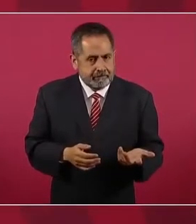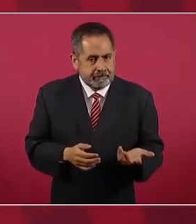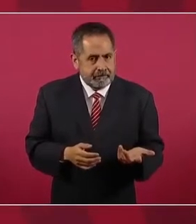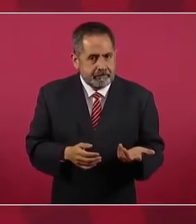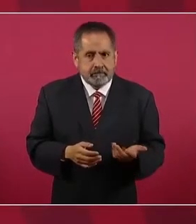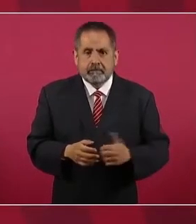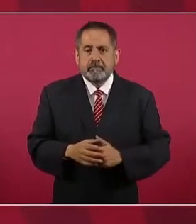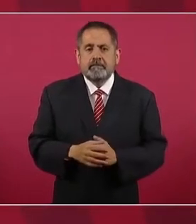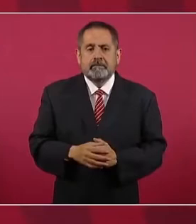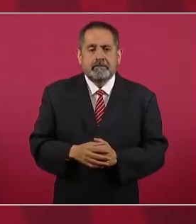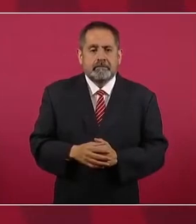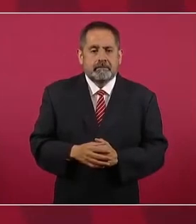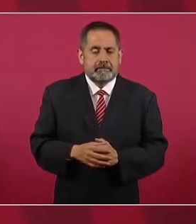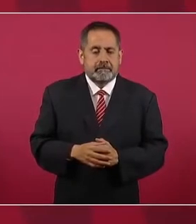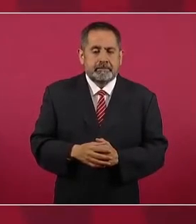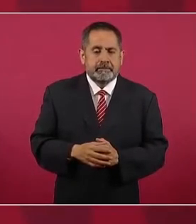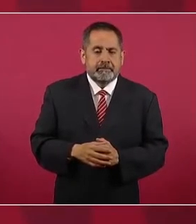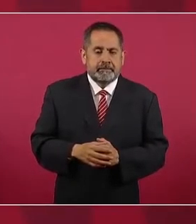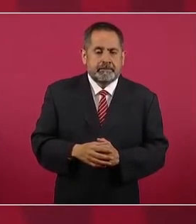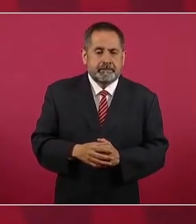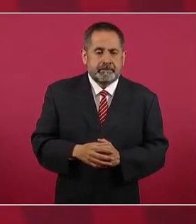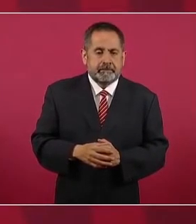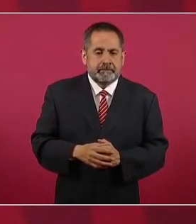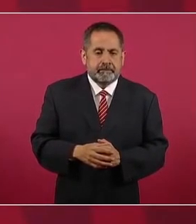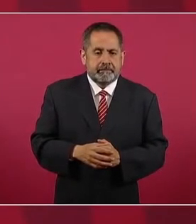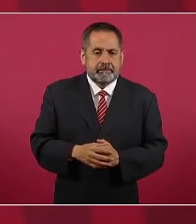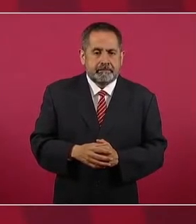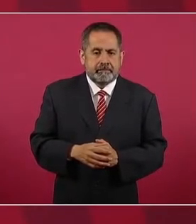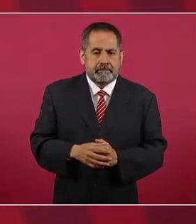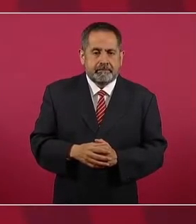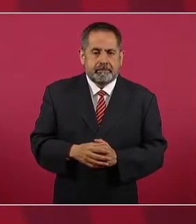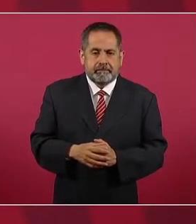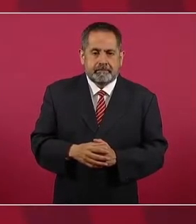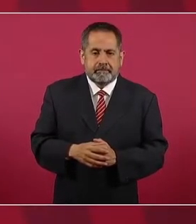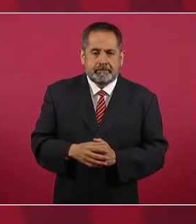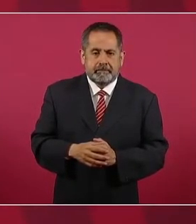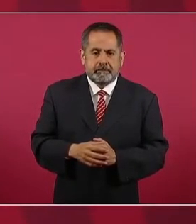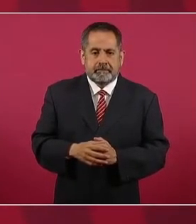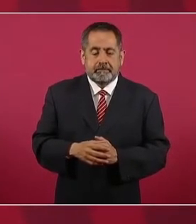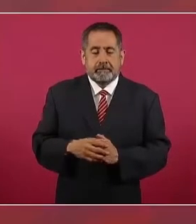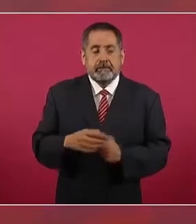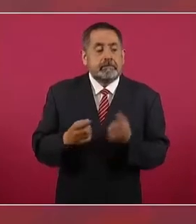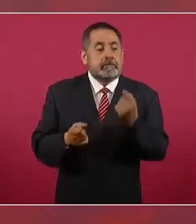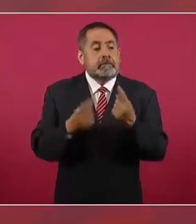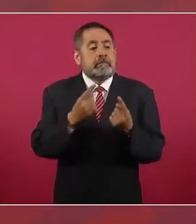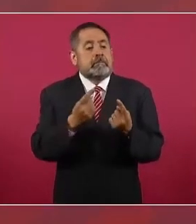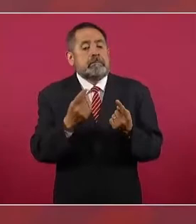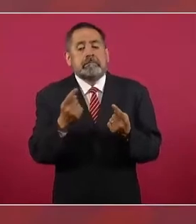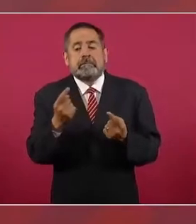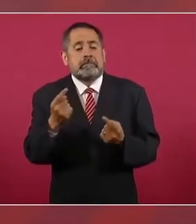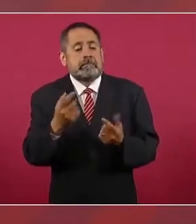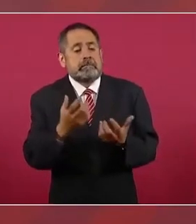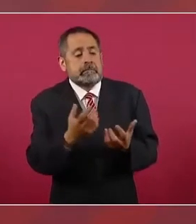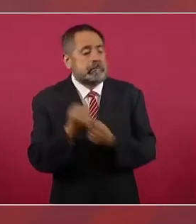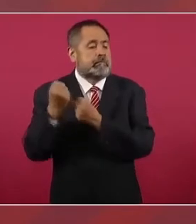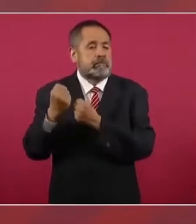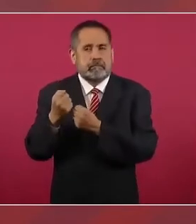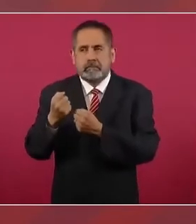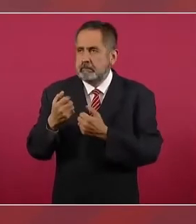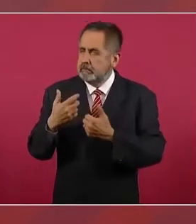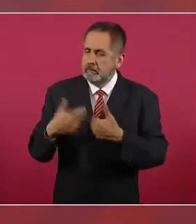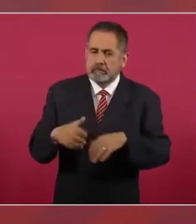Sí, se logró rescatar algo, porque